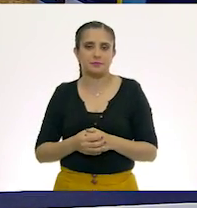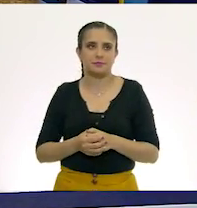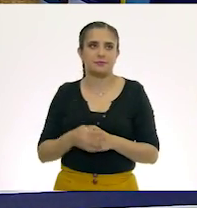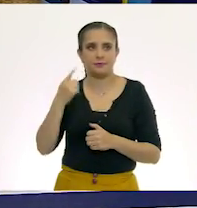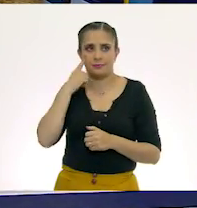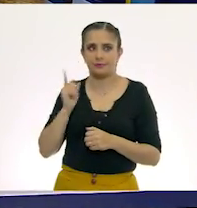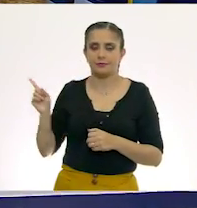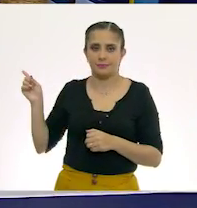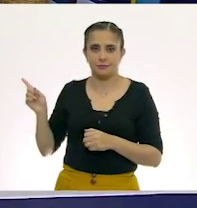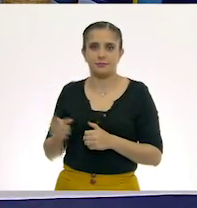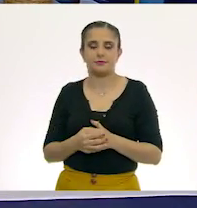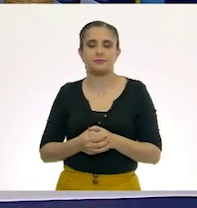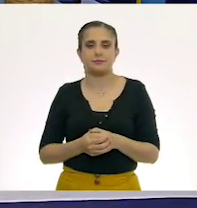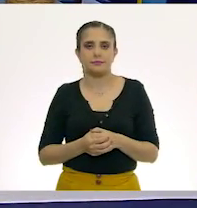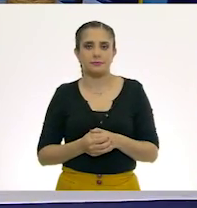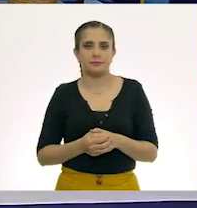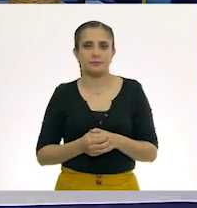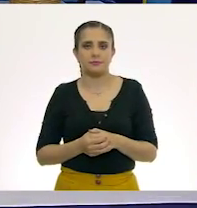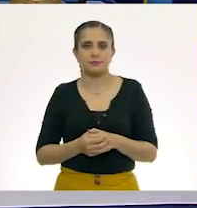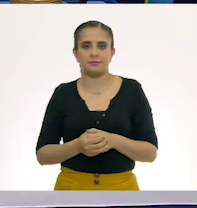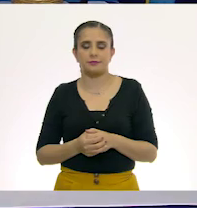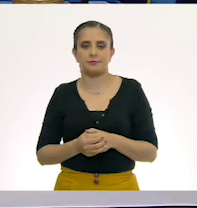de palabras.